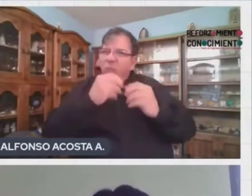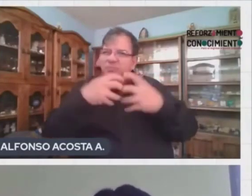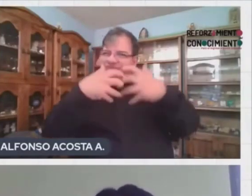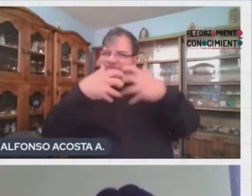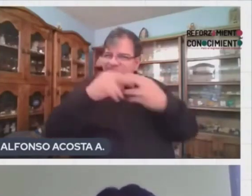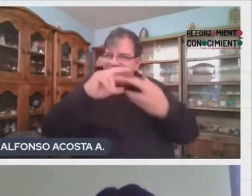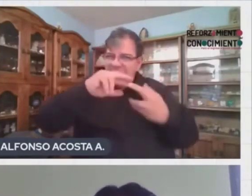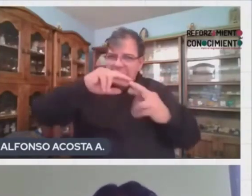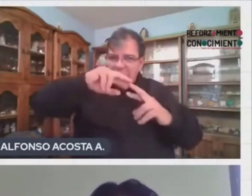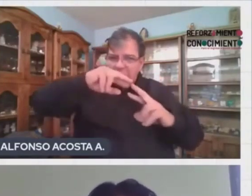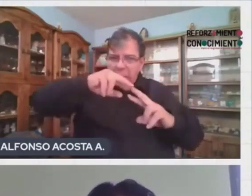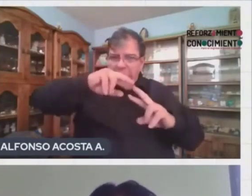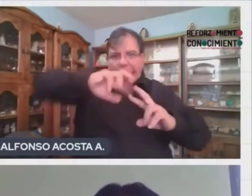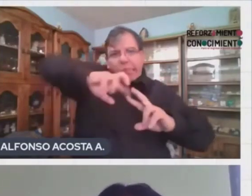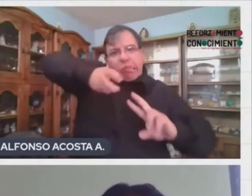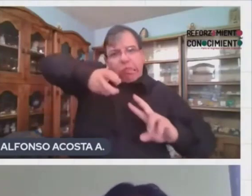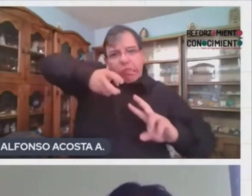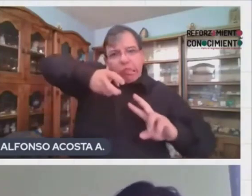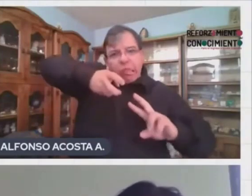Vaya.